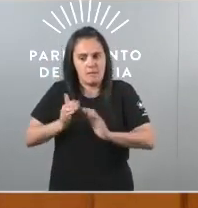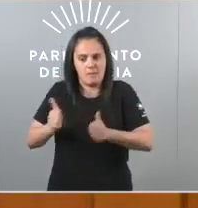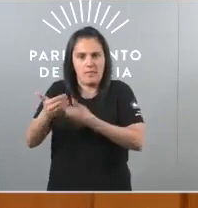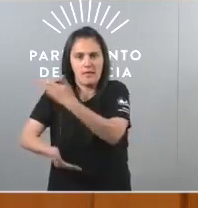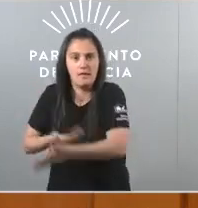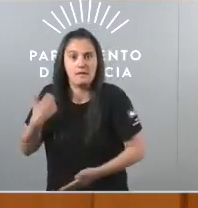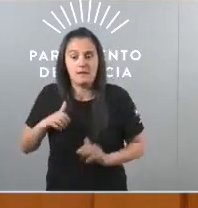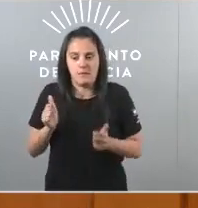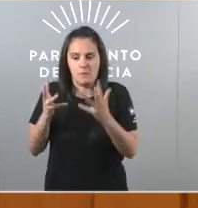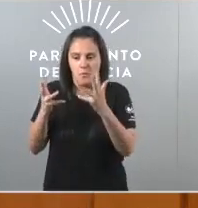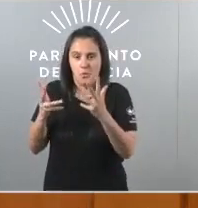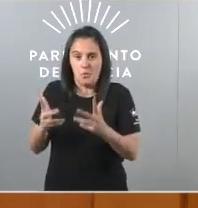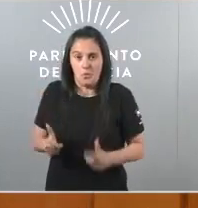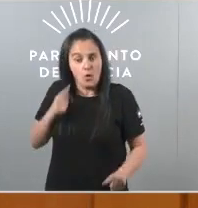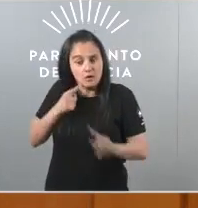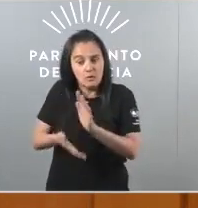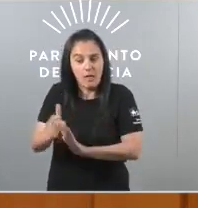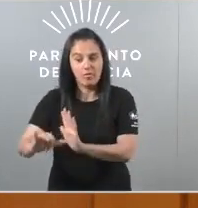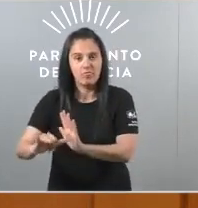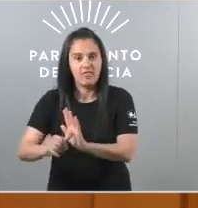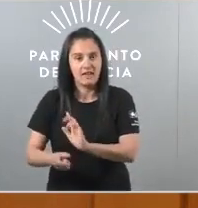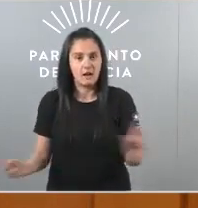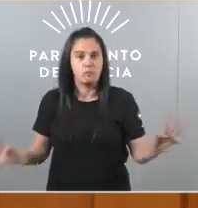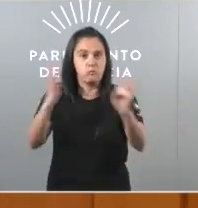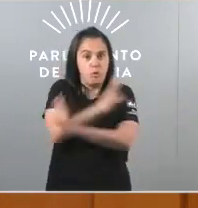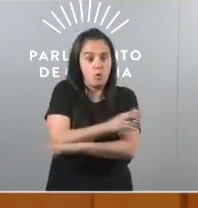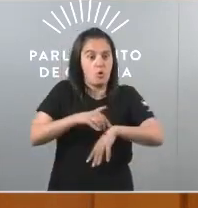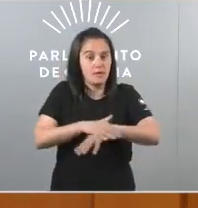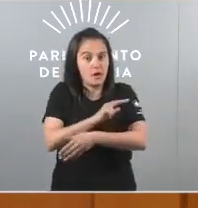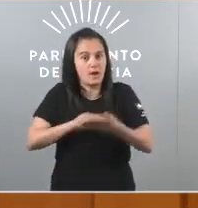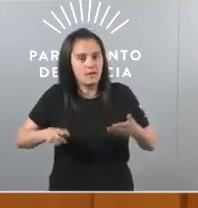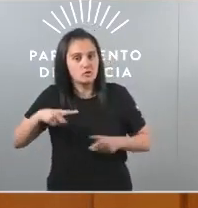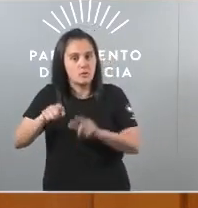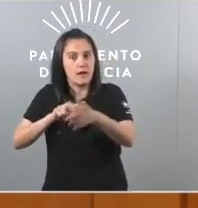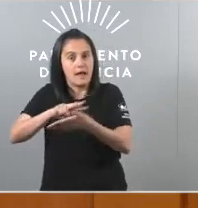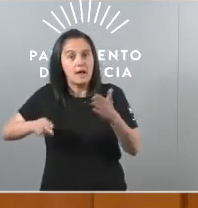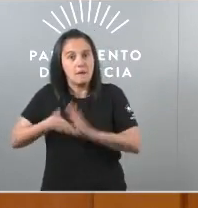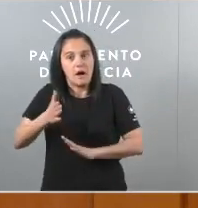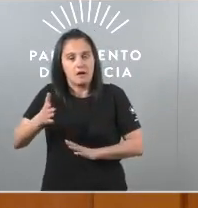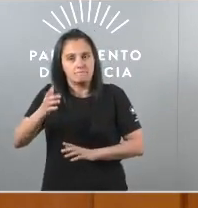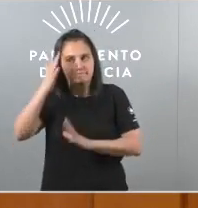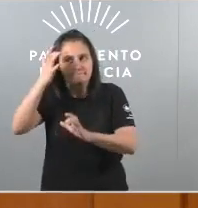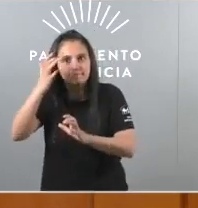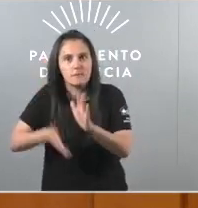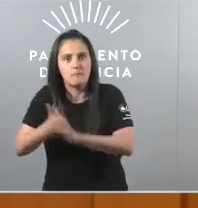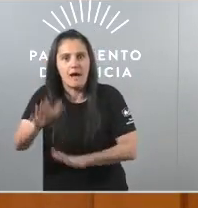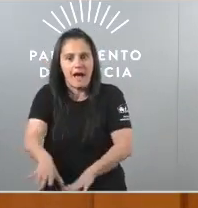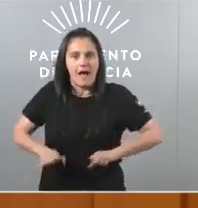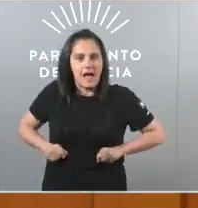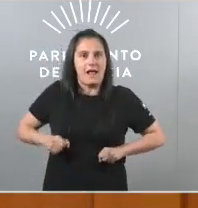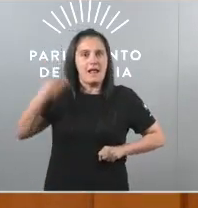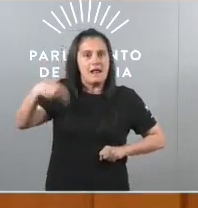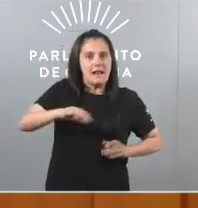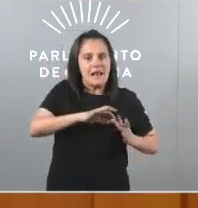a conta atrás para un cambio de goberno en Galiza que desde o BNG aspiramos a liderar desde a humildade pero desde a